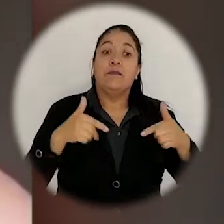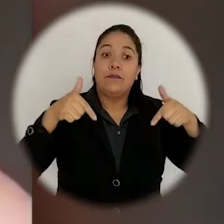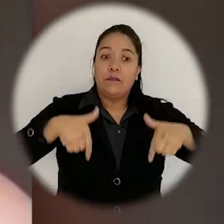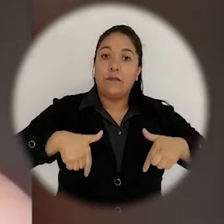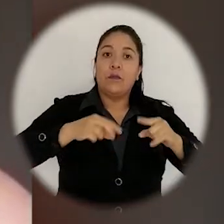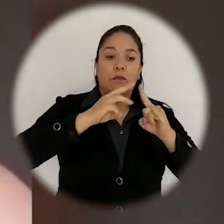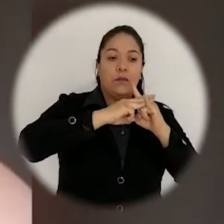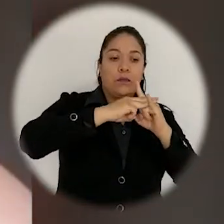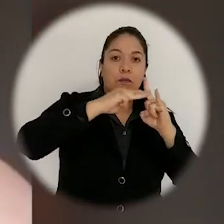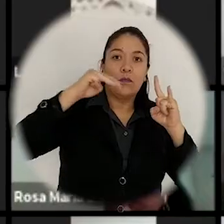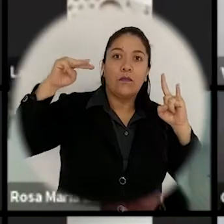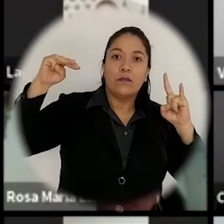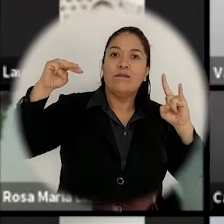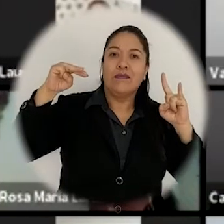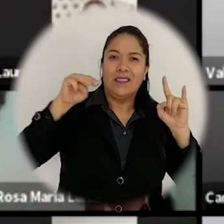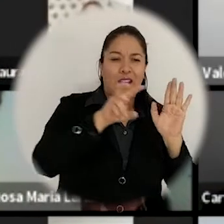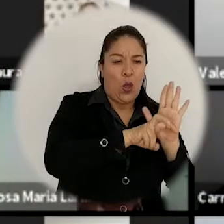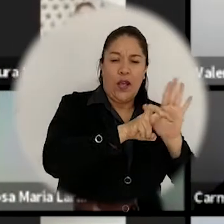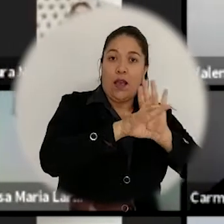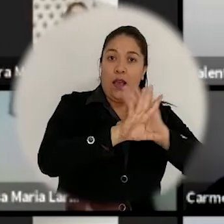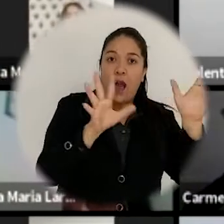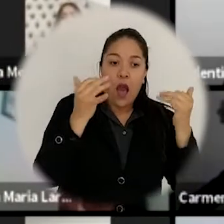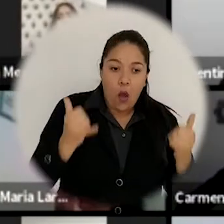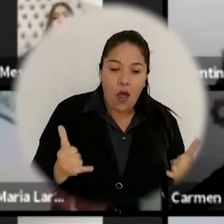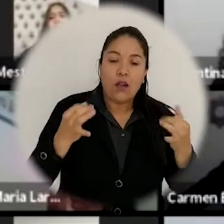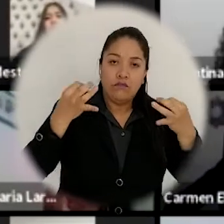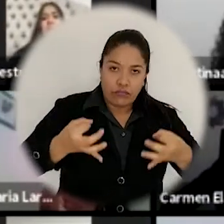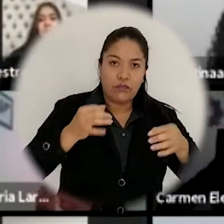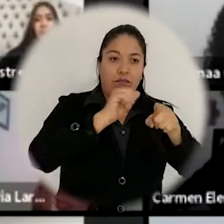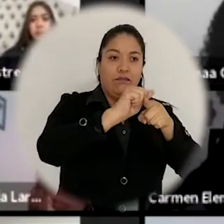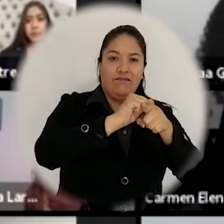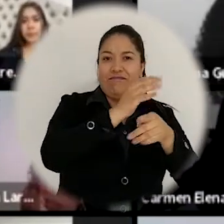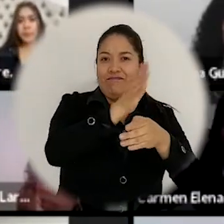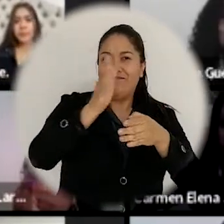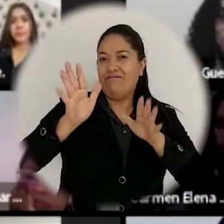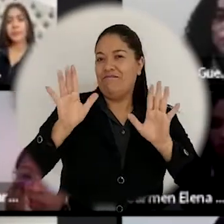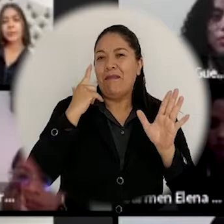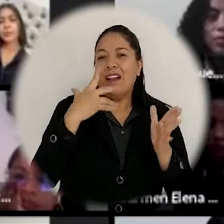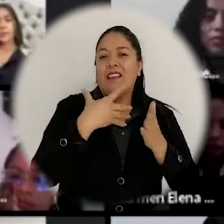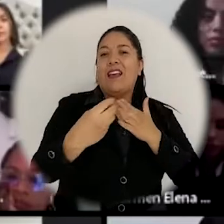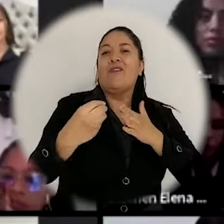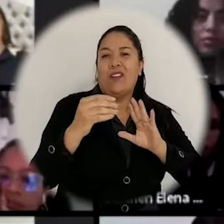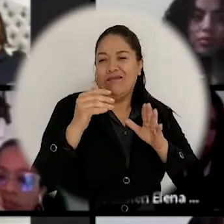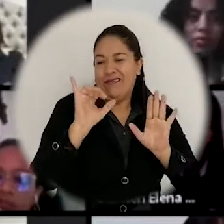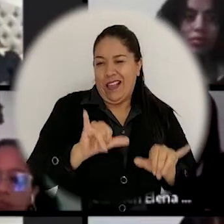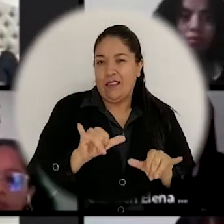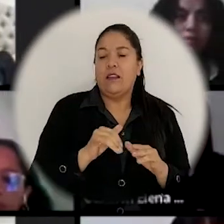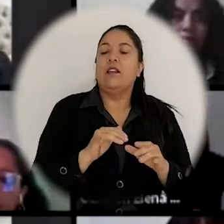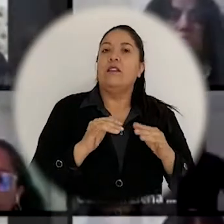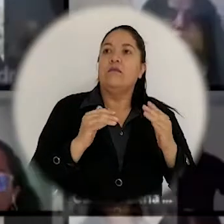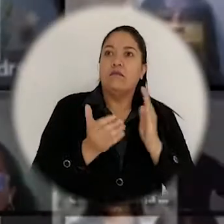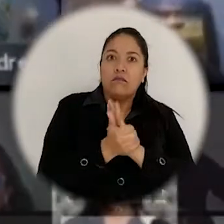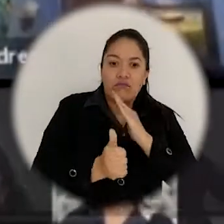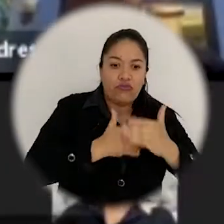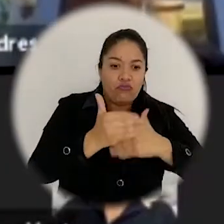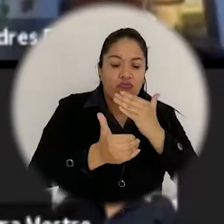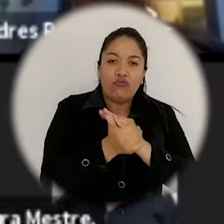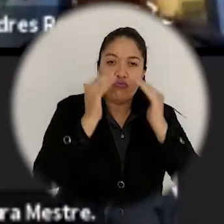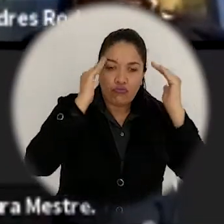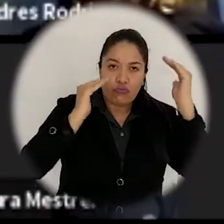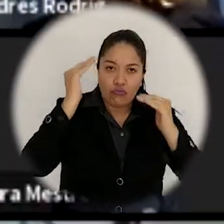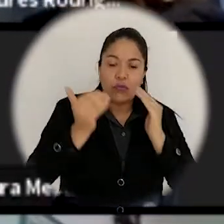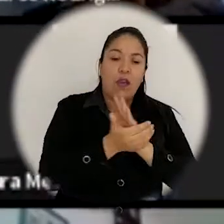esta alma mater, no para siempre, sino para adquirir aún más experiencias, aún más competencias y poder